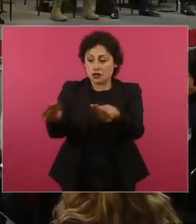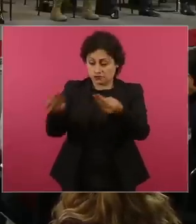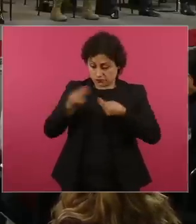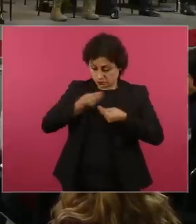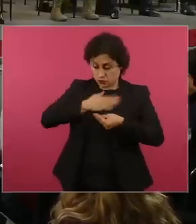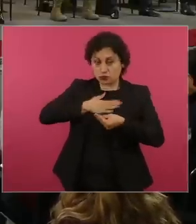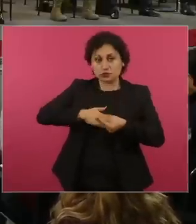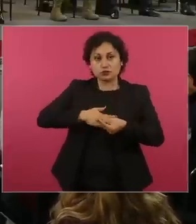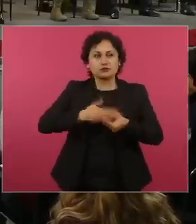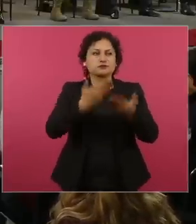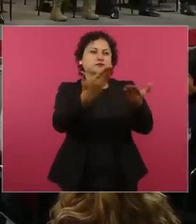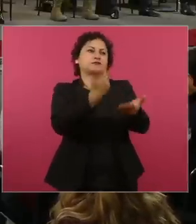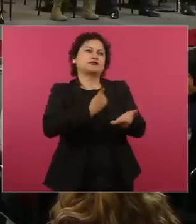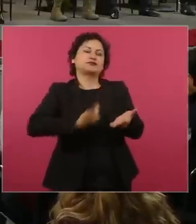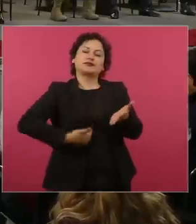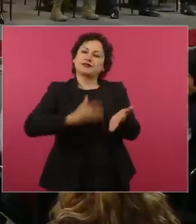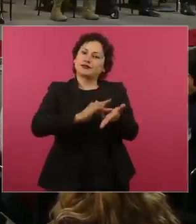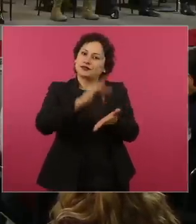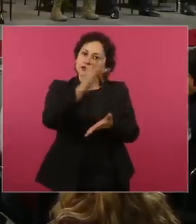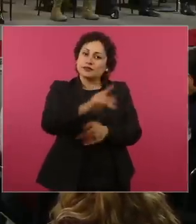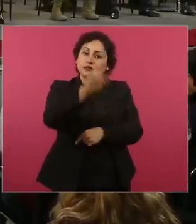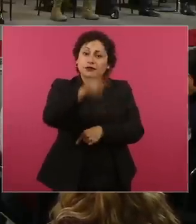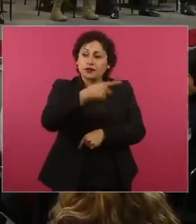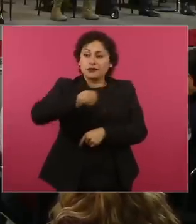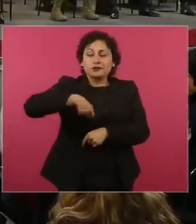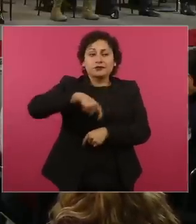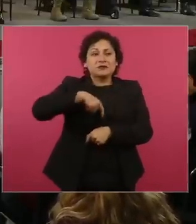mucho. Esto parecía que no iba a llegar.